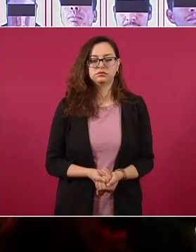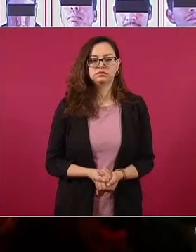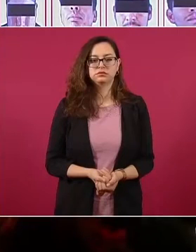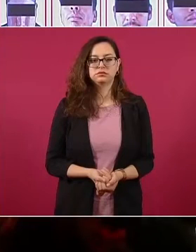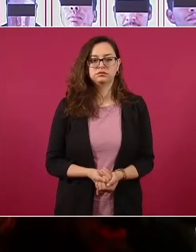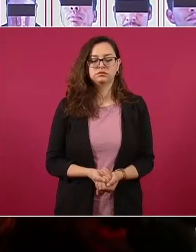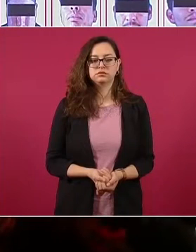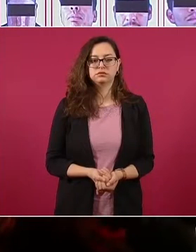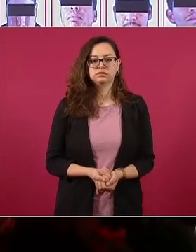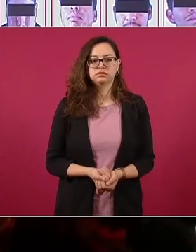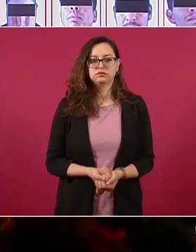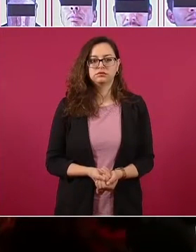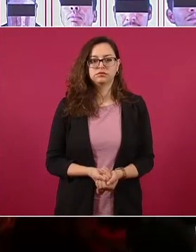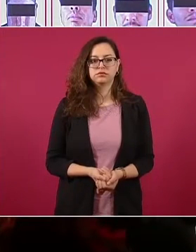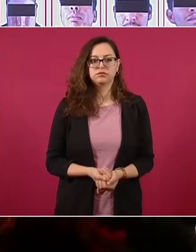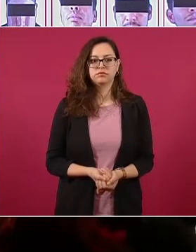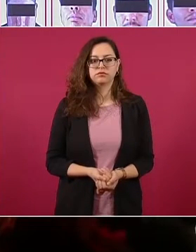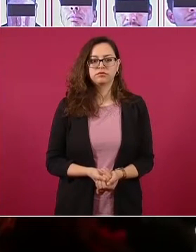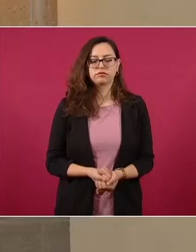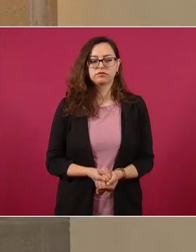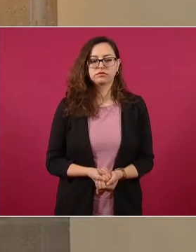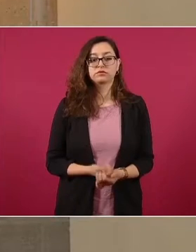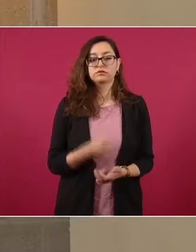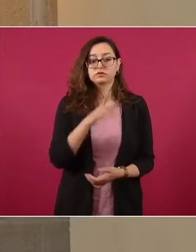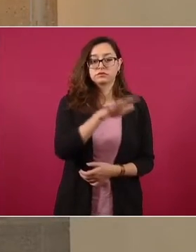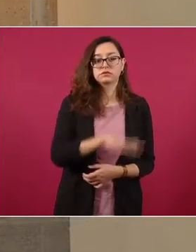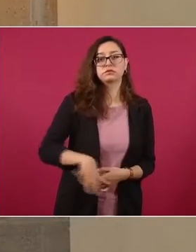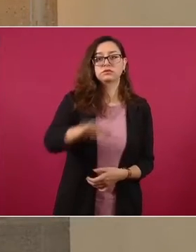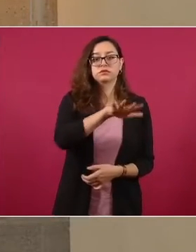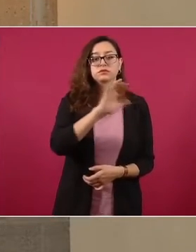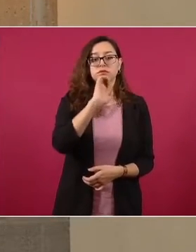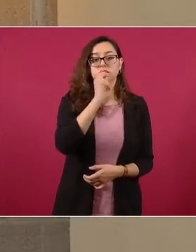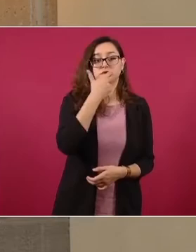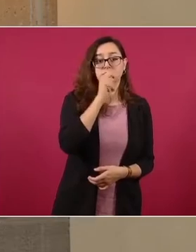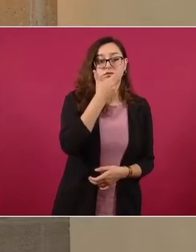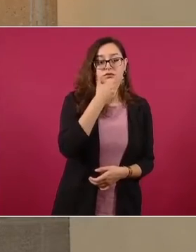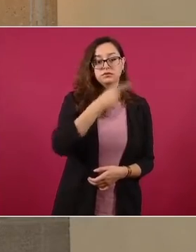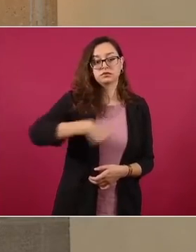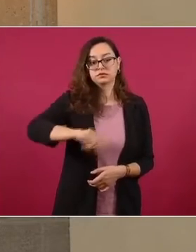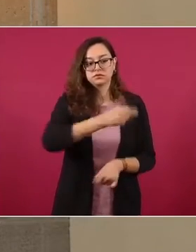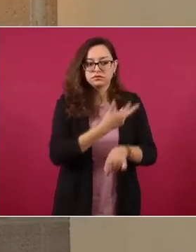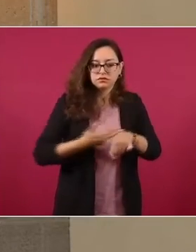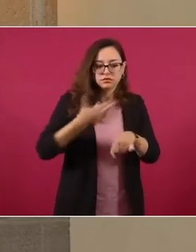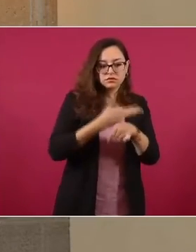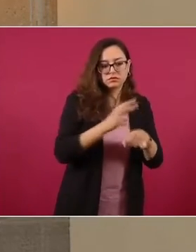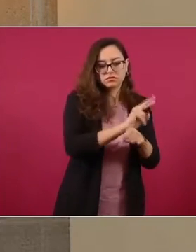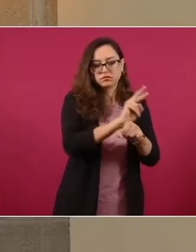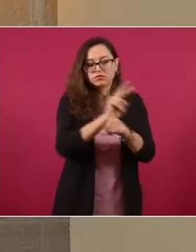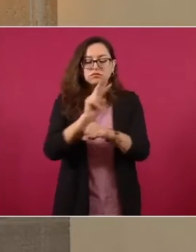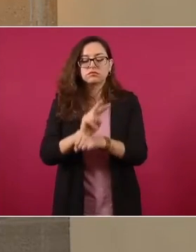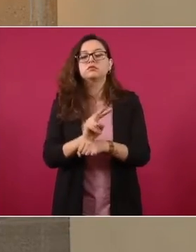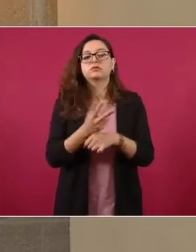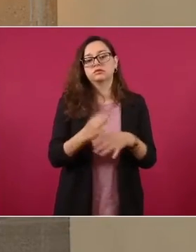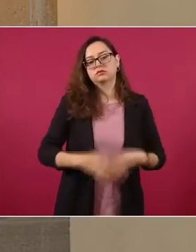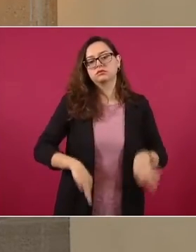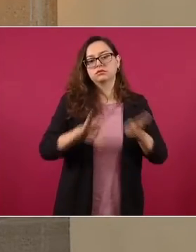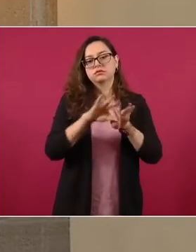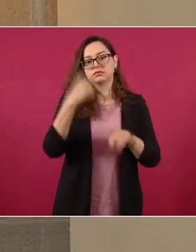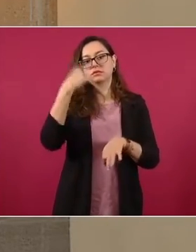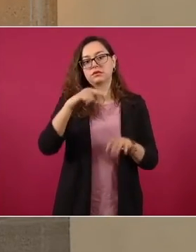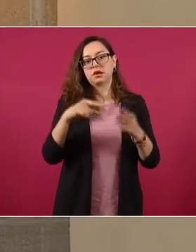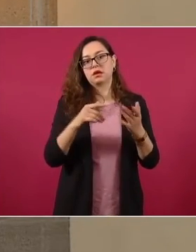Nacional en esta parte de Chihuahua, para evitar que se sigan cometiendo hechos de carácter criminal.